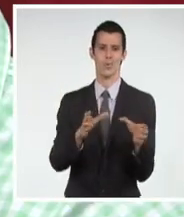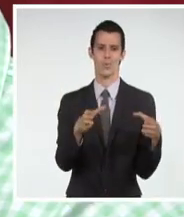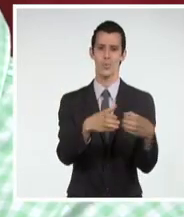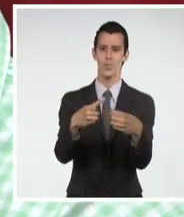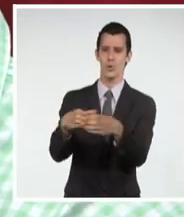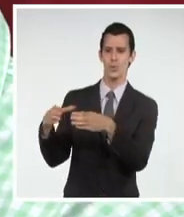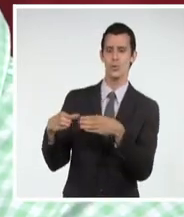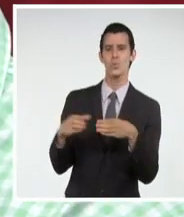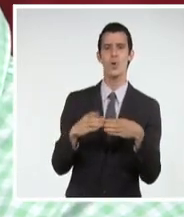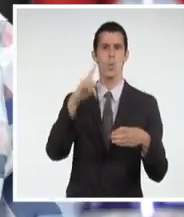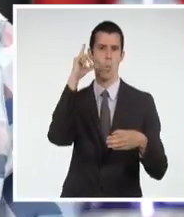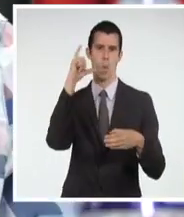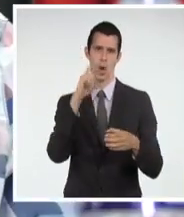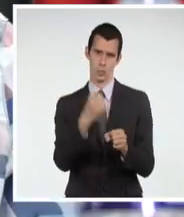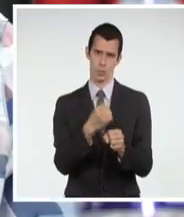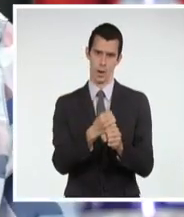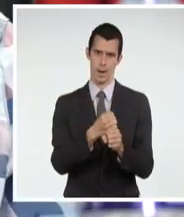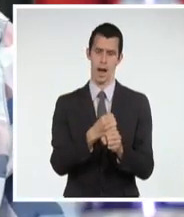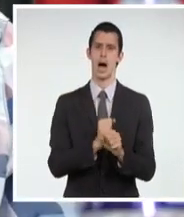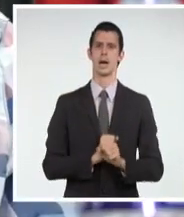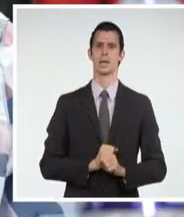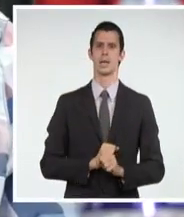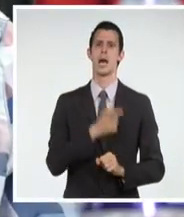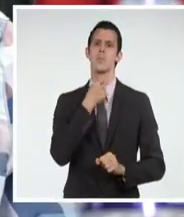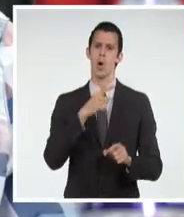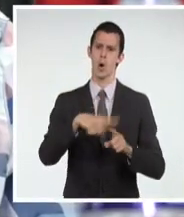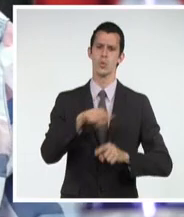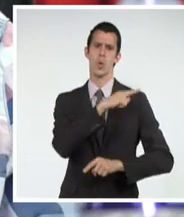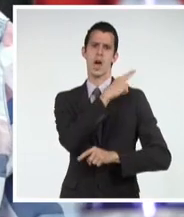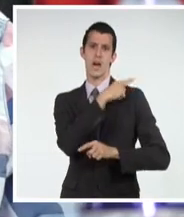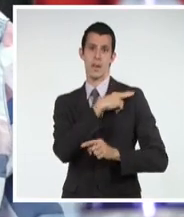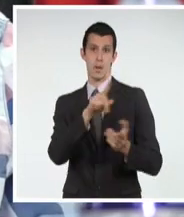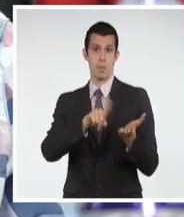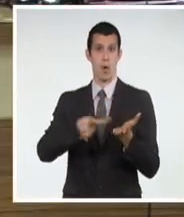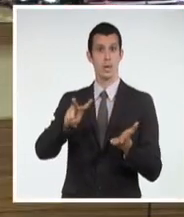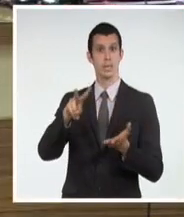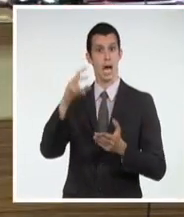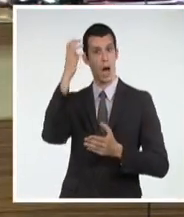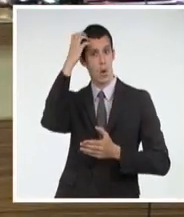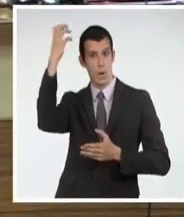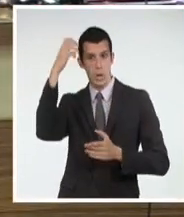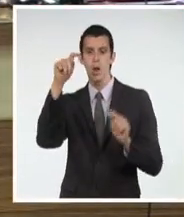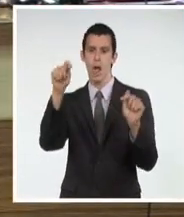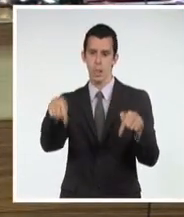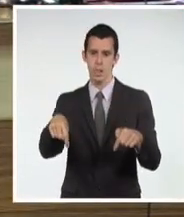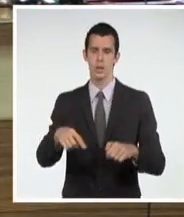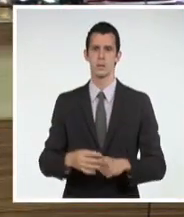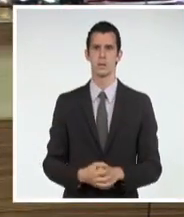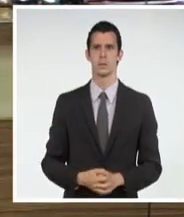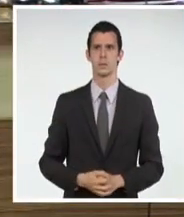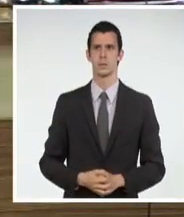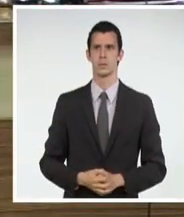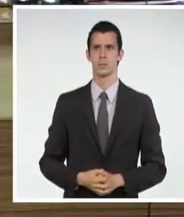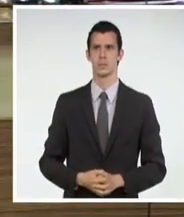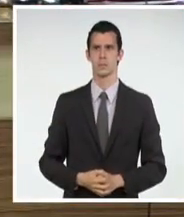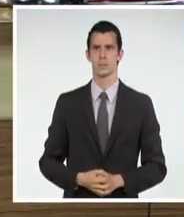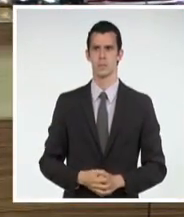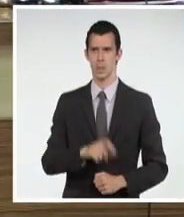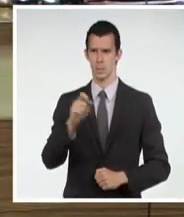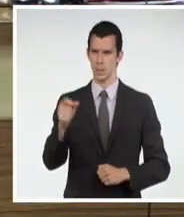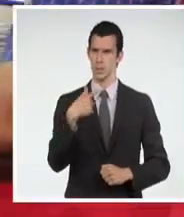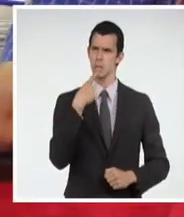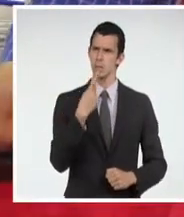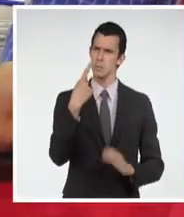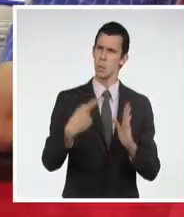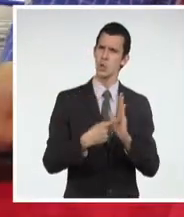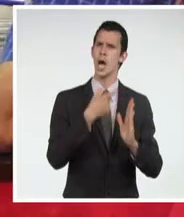directivos del sector agrícola y las máximas autoridades de la provincia. Deben facilitarle la vida al que genera sustentos